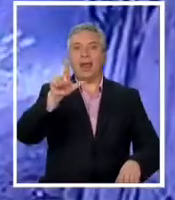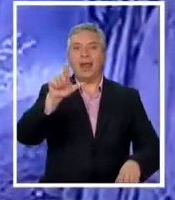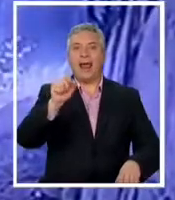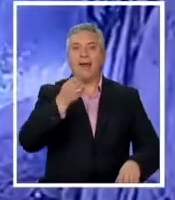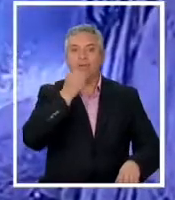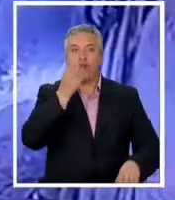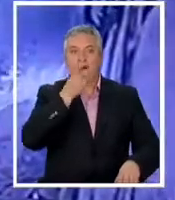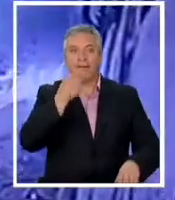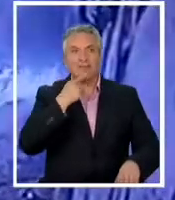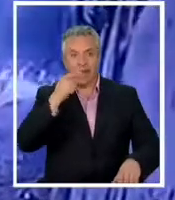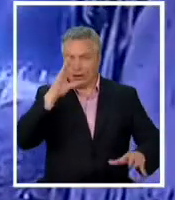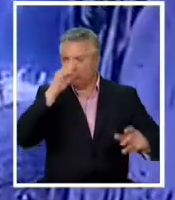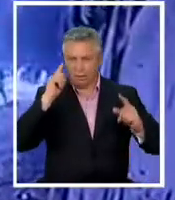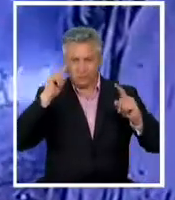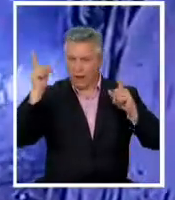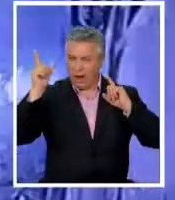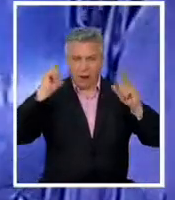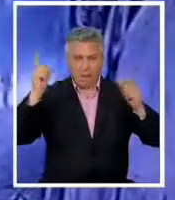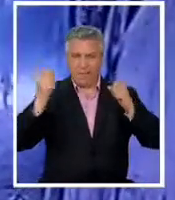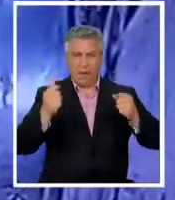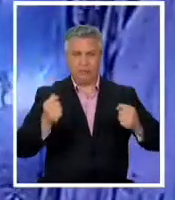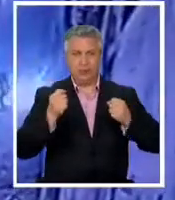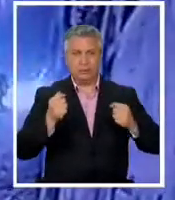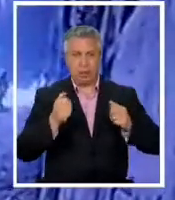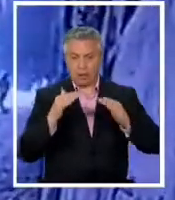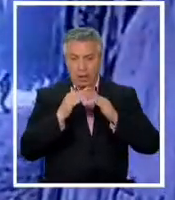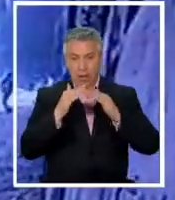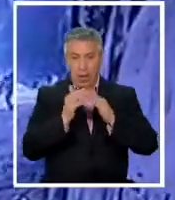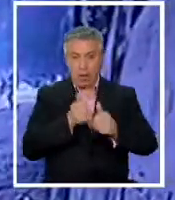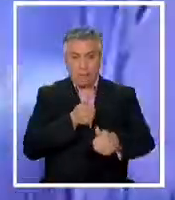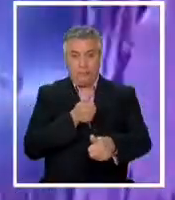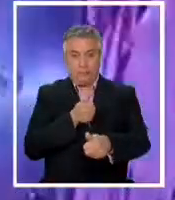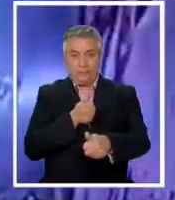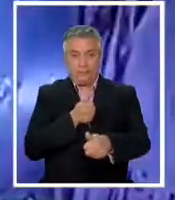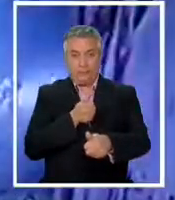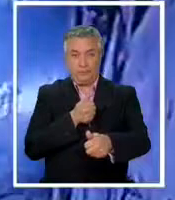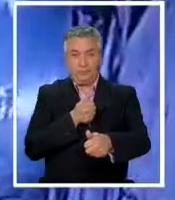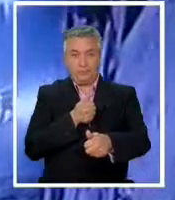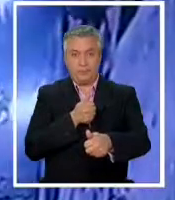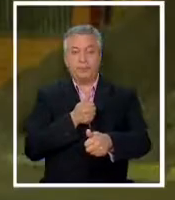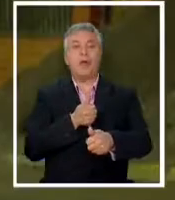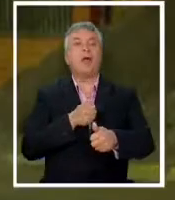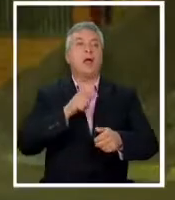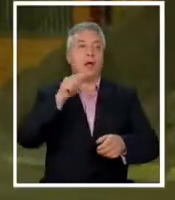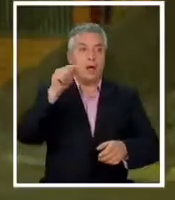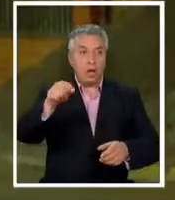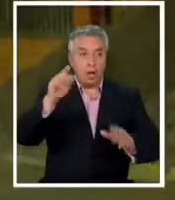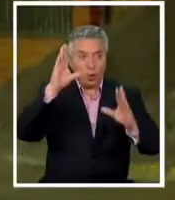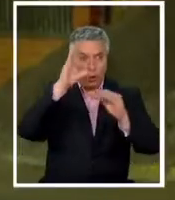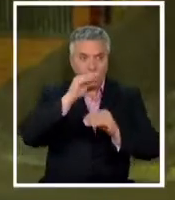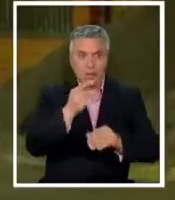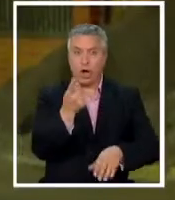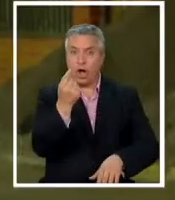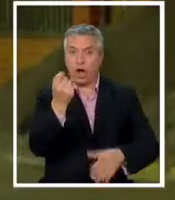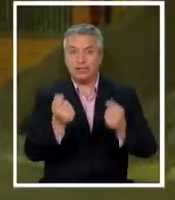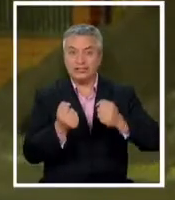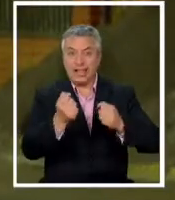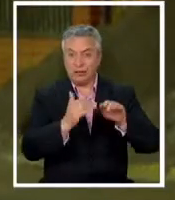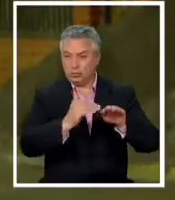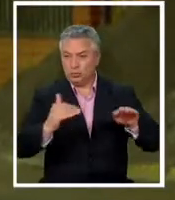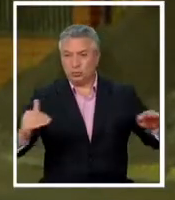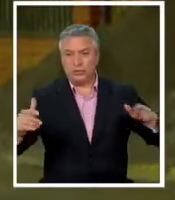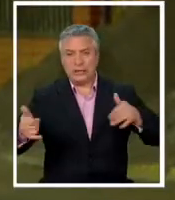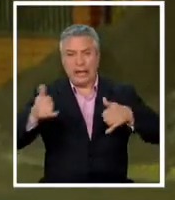medianoche producto de intensos ruidos a pocos metros de sus casas en la oscuridad con 11 autos llenos de gente